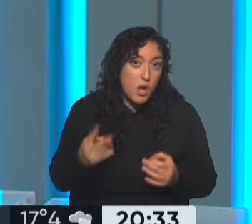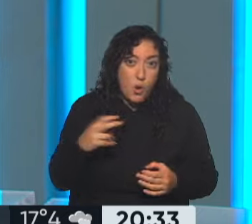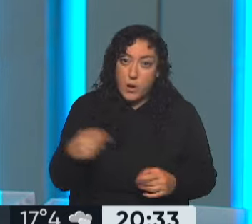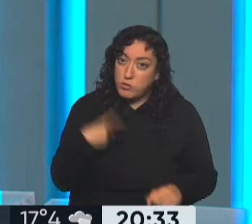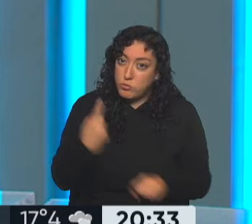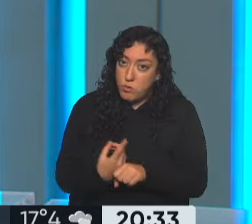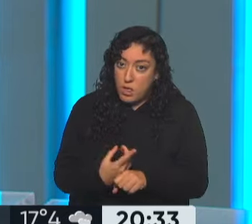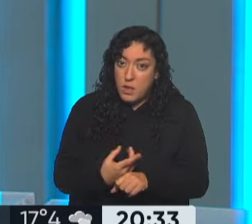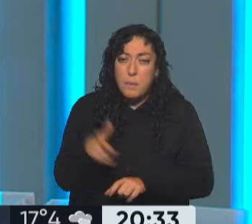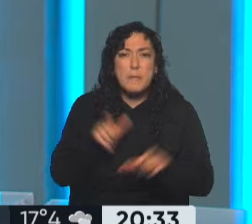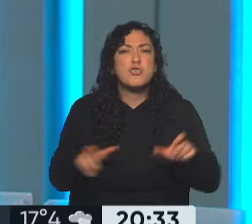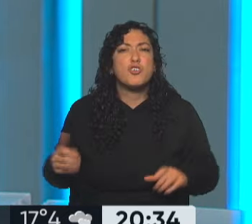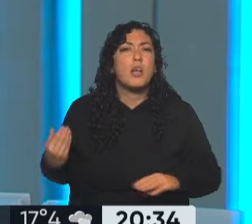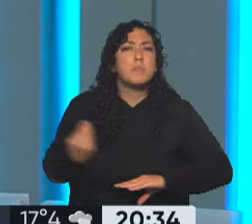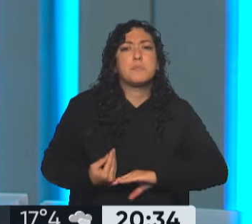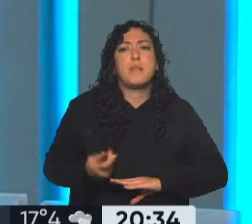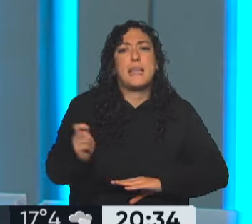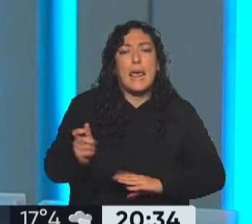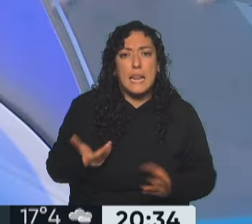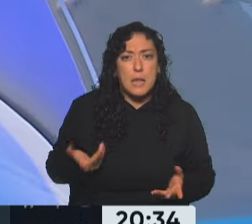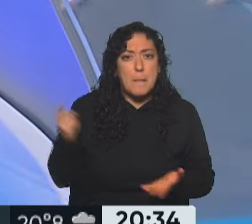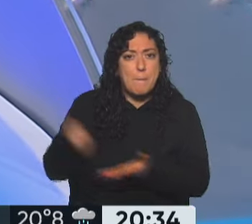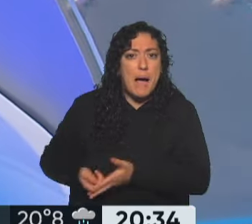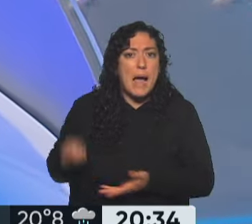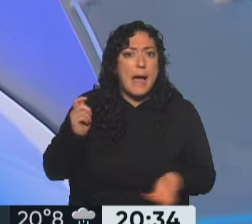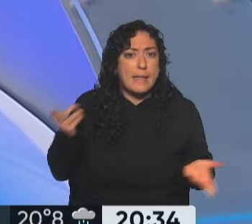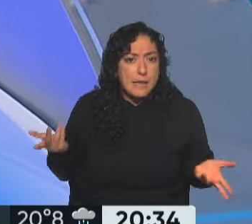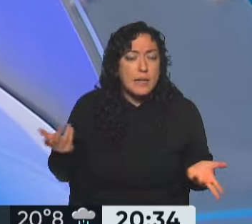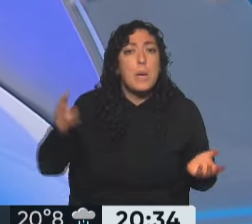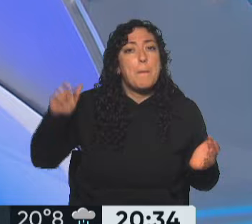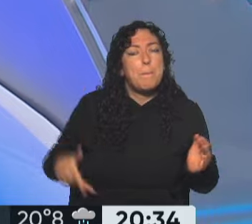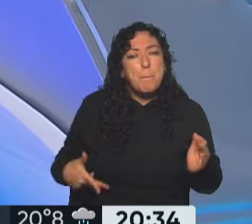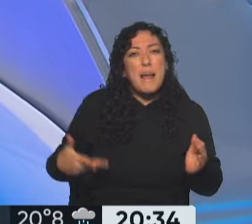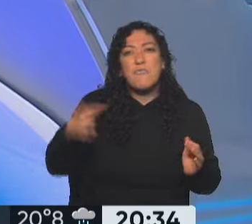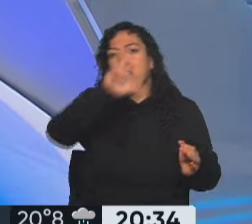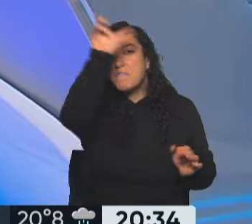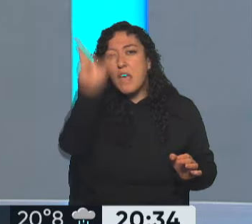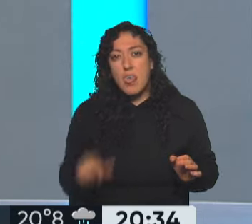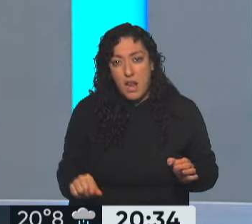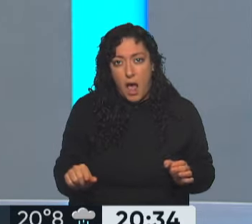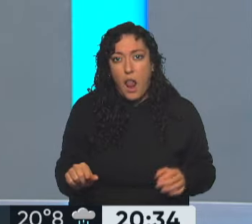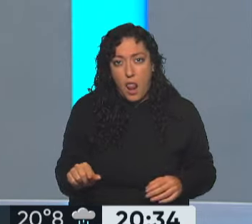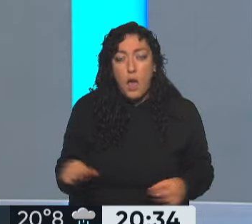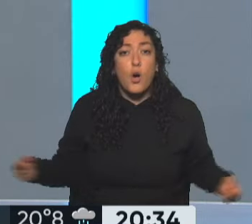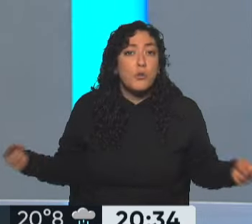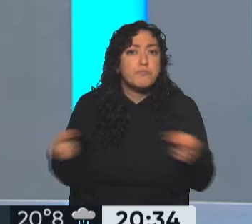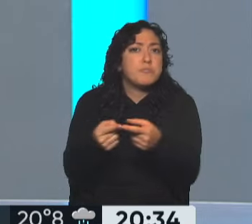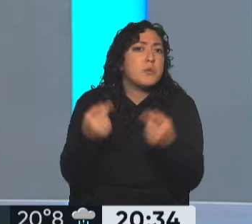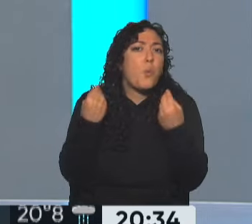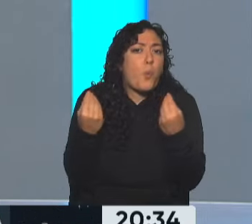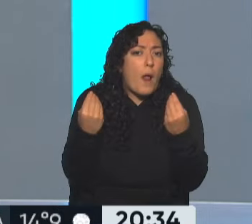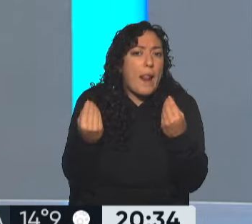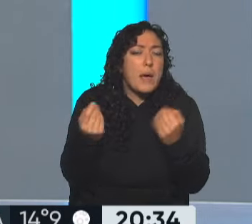postularse para esto? ¿Para quiénes estaría destinado? Bien, estos programas son federales y están destinados a